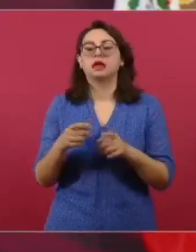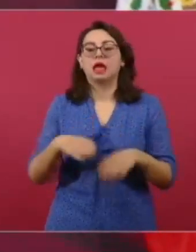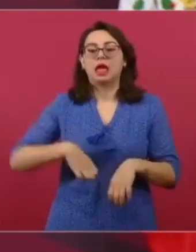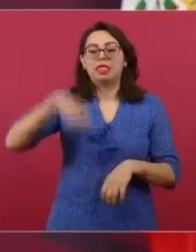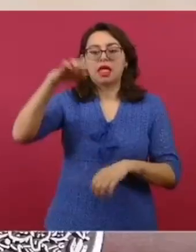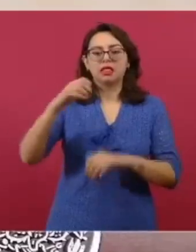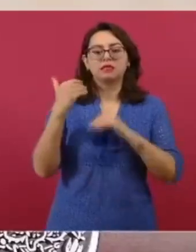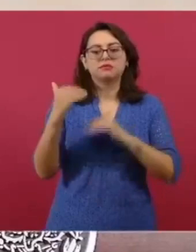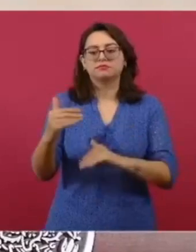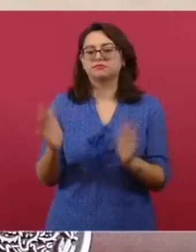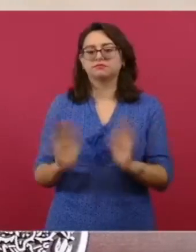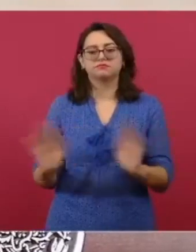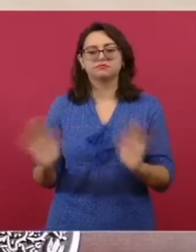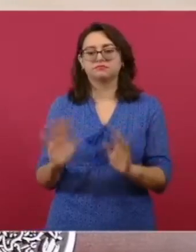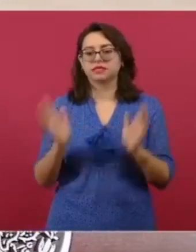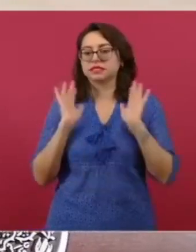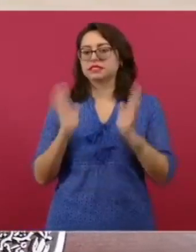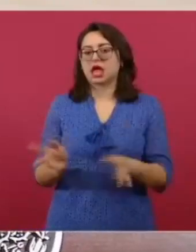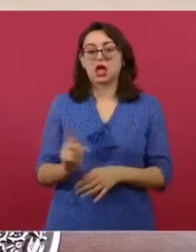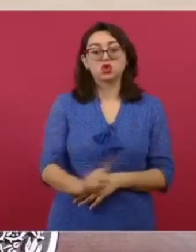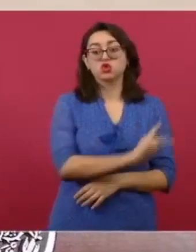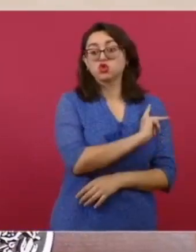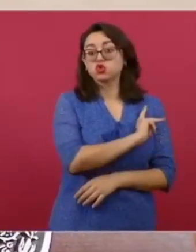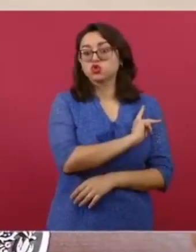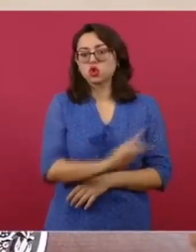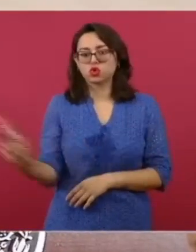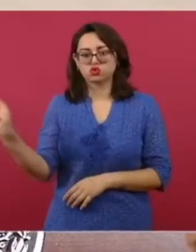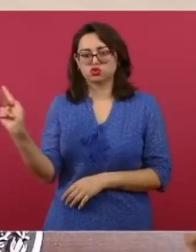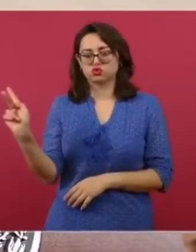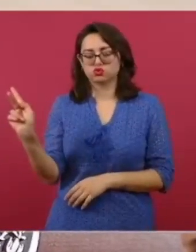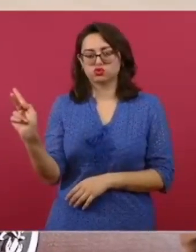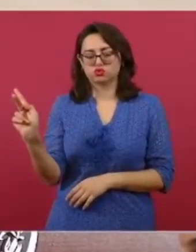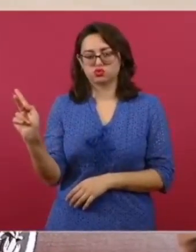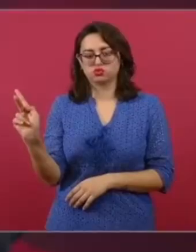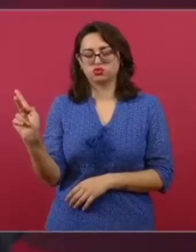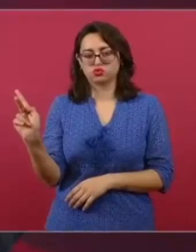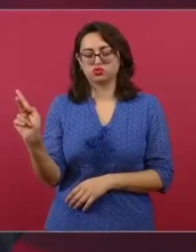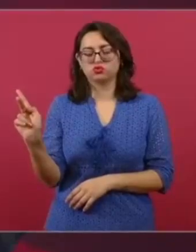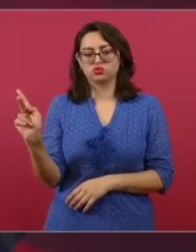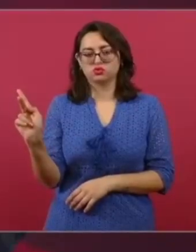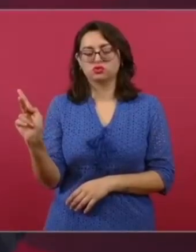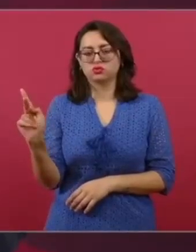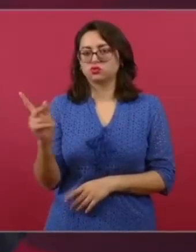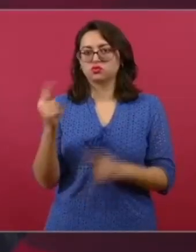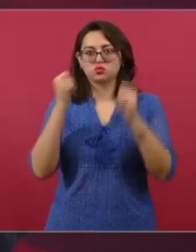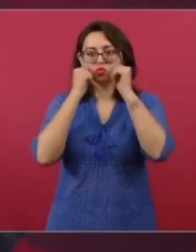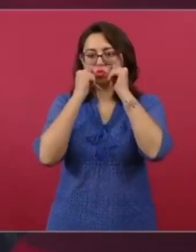Y esto que tiene que ver con el trato